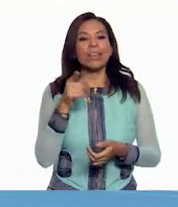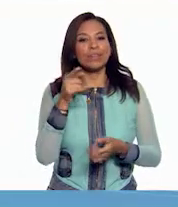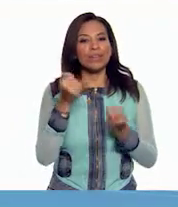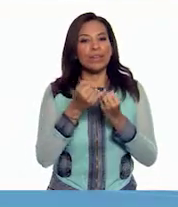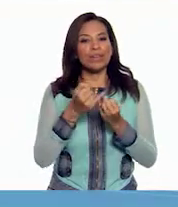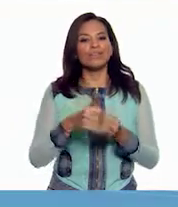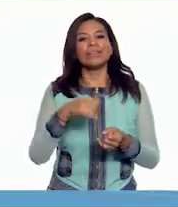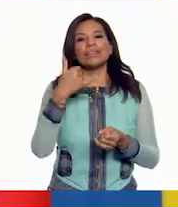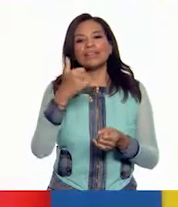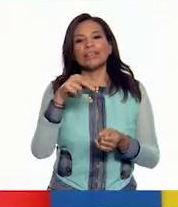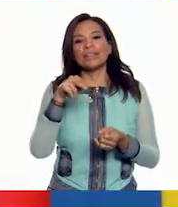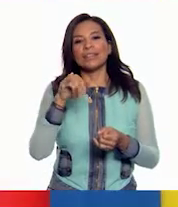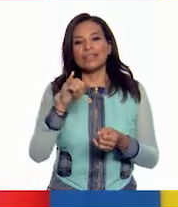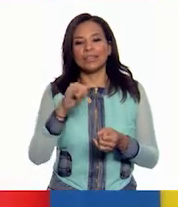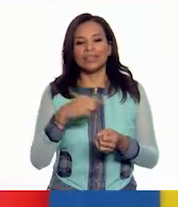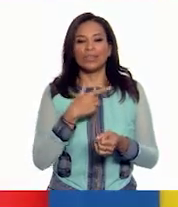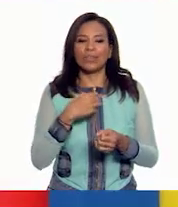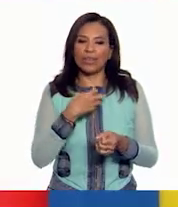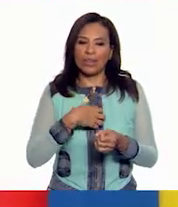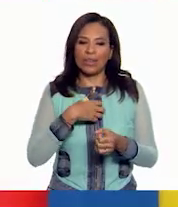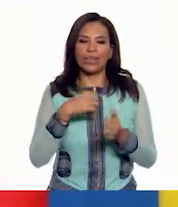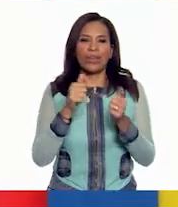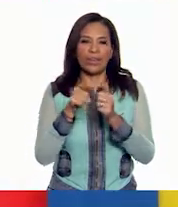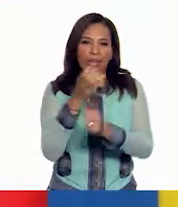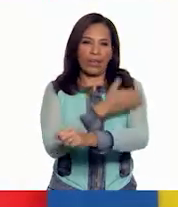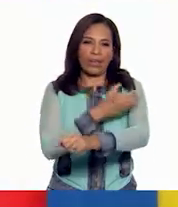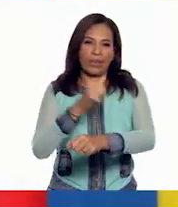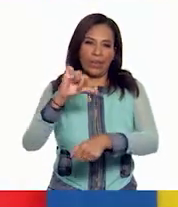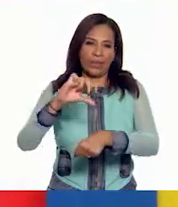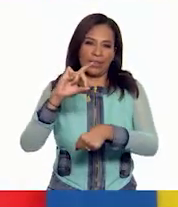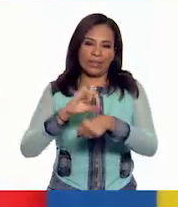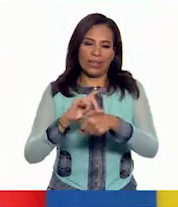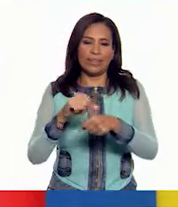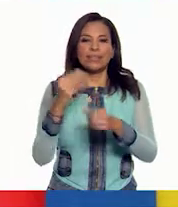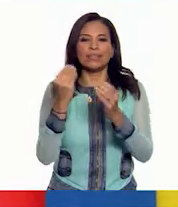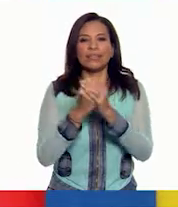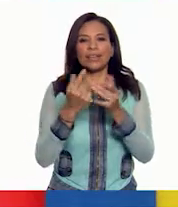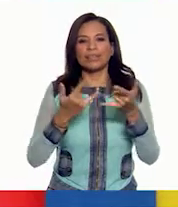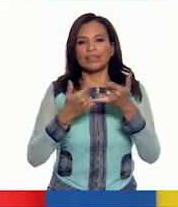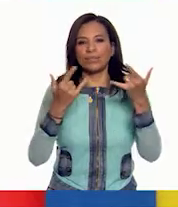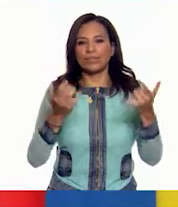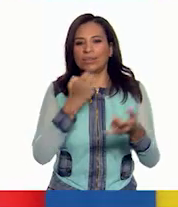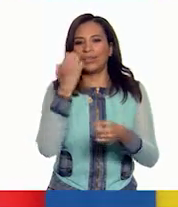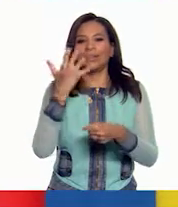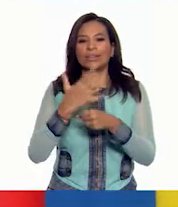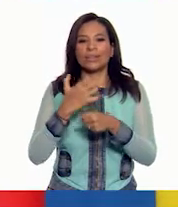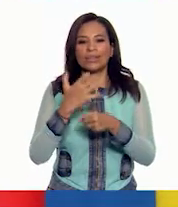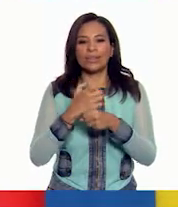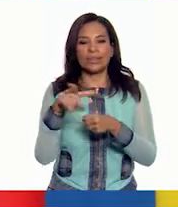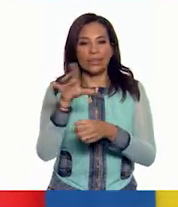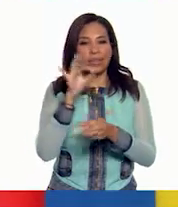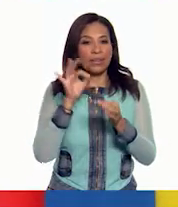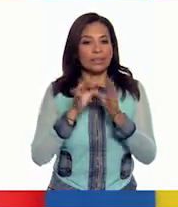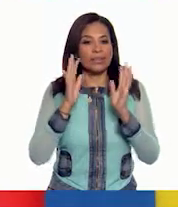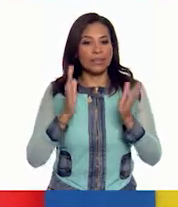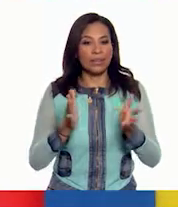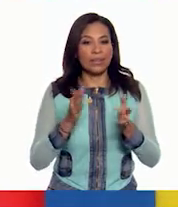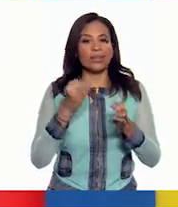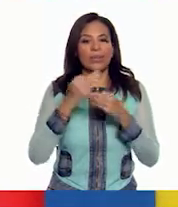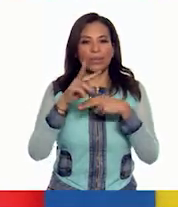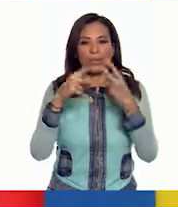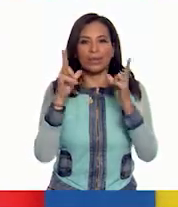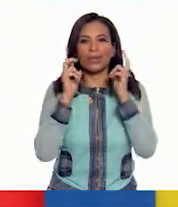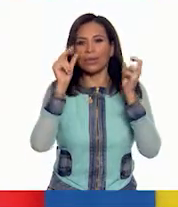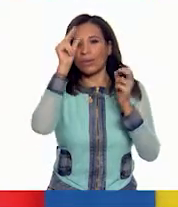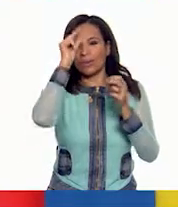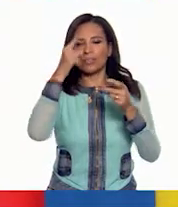contenta de que nos acompañes el día de hoy y muy contenta de estar con ustedes en esta clase de historia de quinto grado. ¿Ya están listos? ¡Vamos con